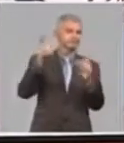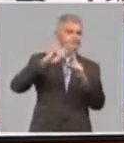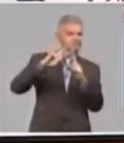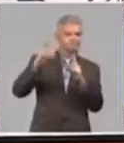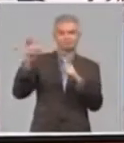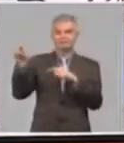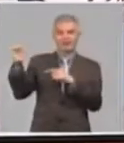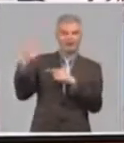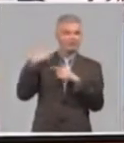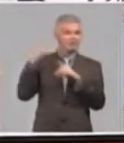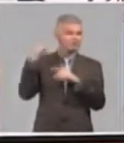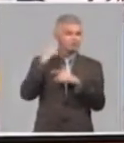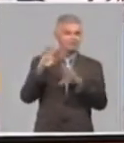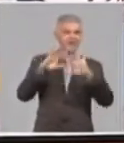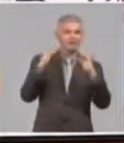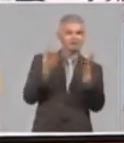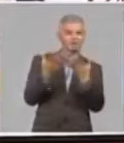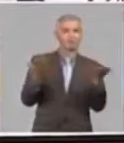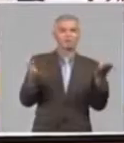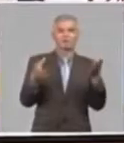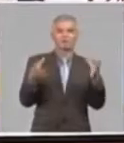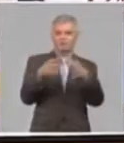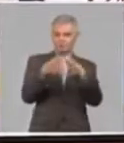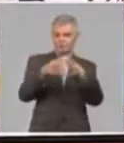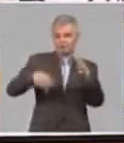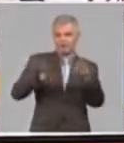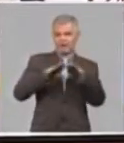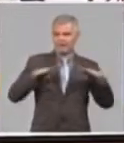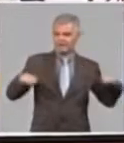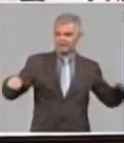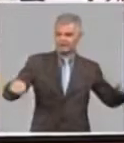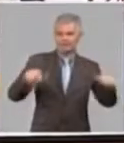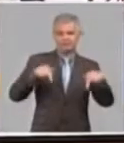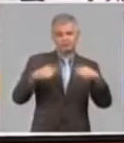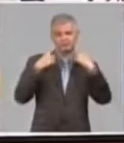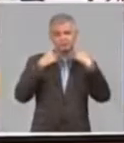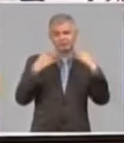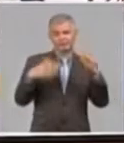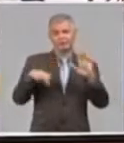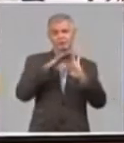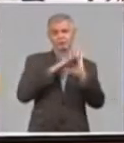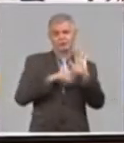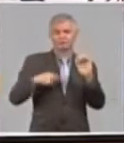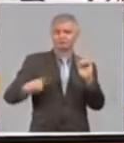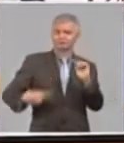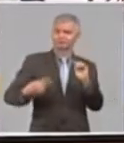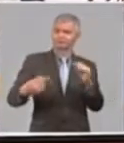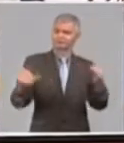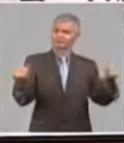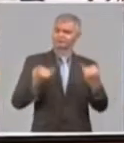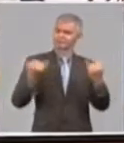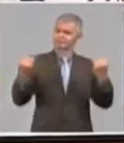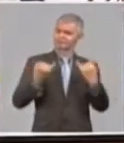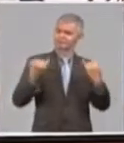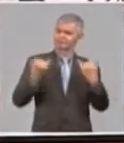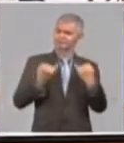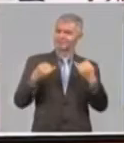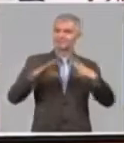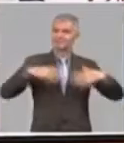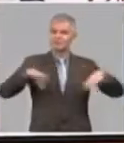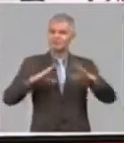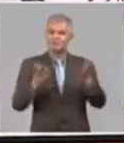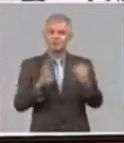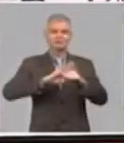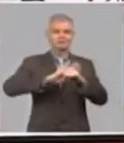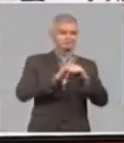acompañan, al equipo de La Mesa Redonda, prestigioso programa que día a día nos va actualizando de la situación de la epidemia y